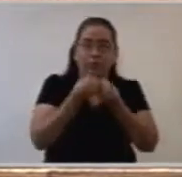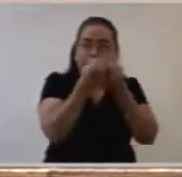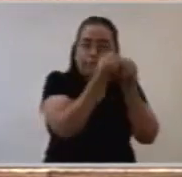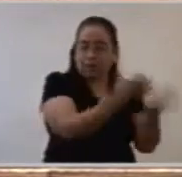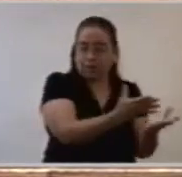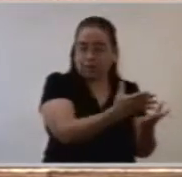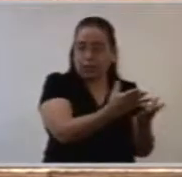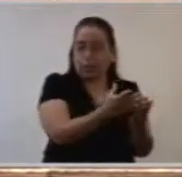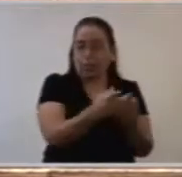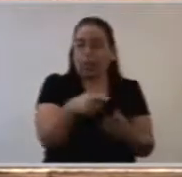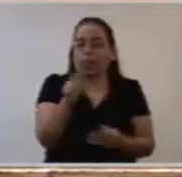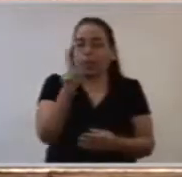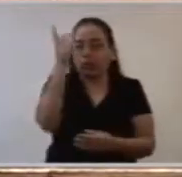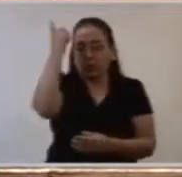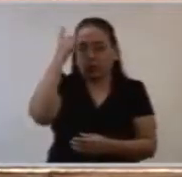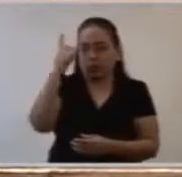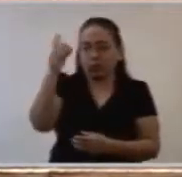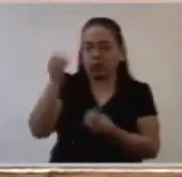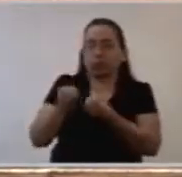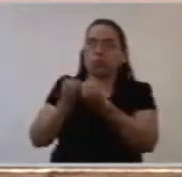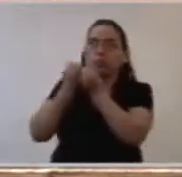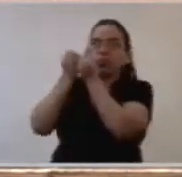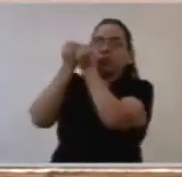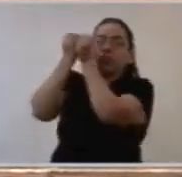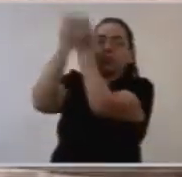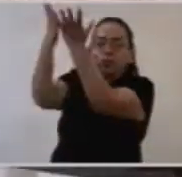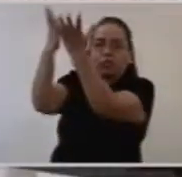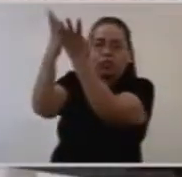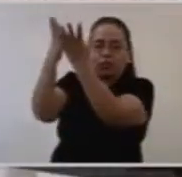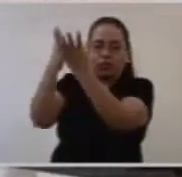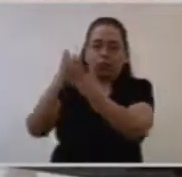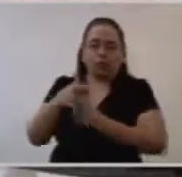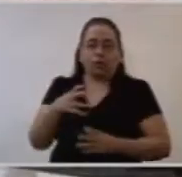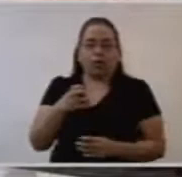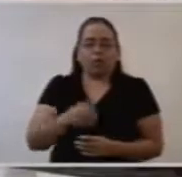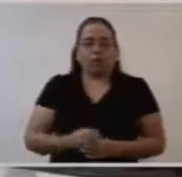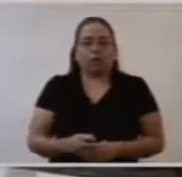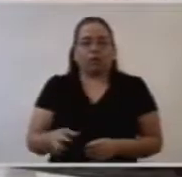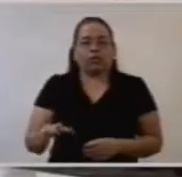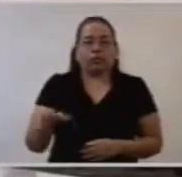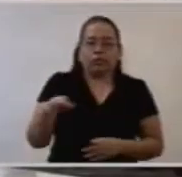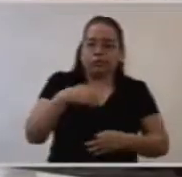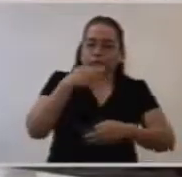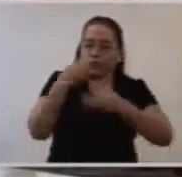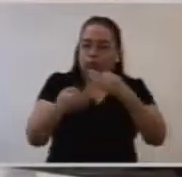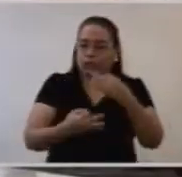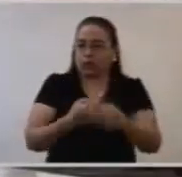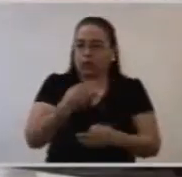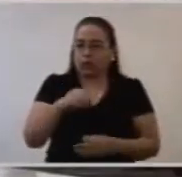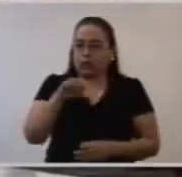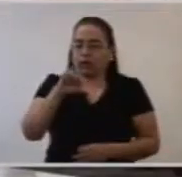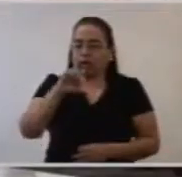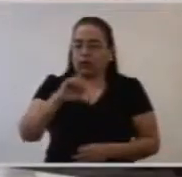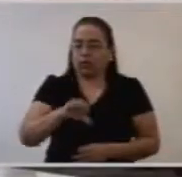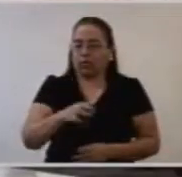de todas las realidades humanas e históricas. Todo lo que aquí acontece